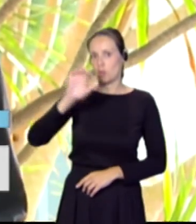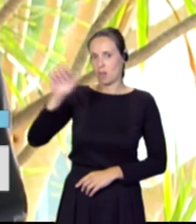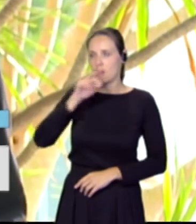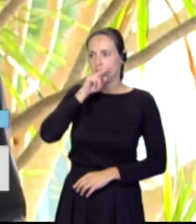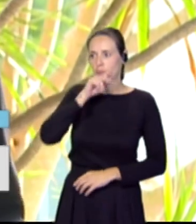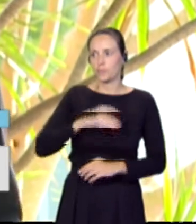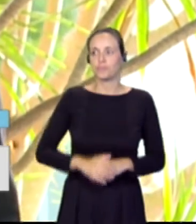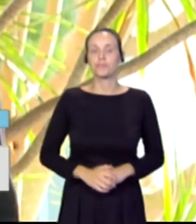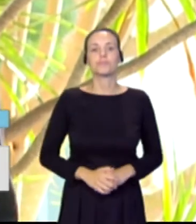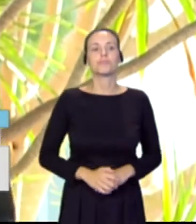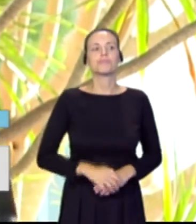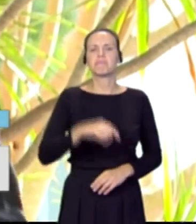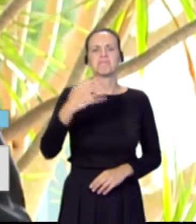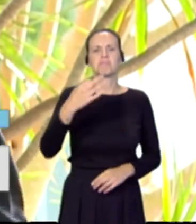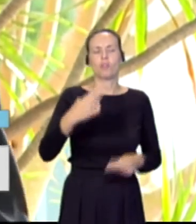de Europa.